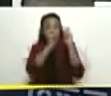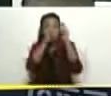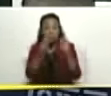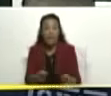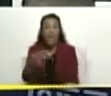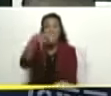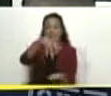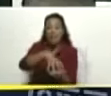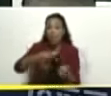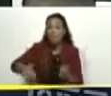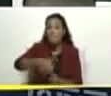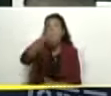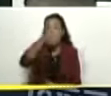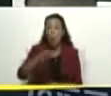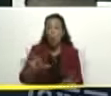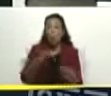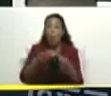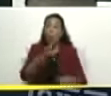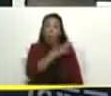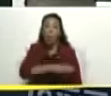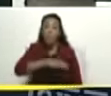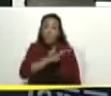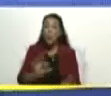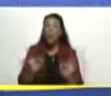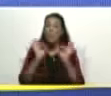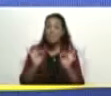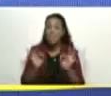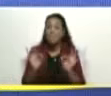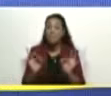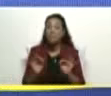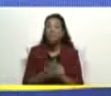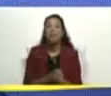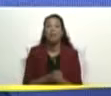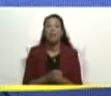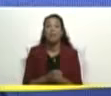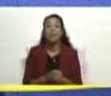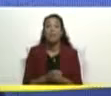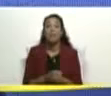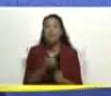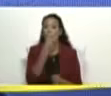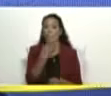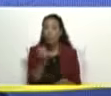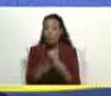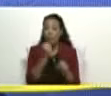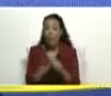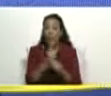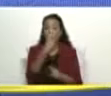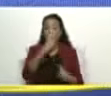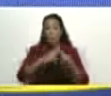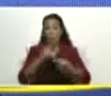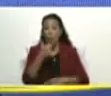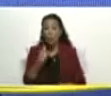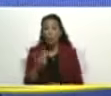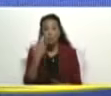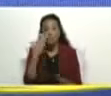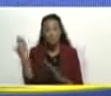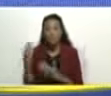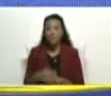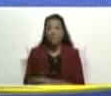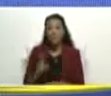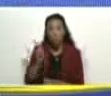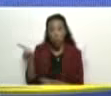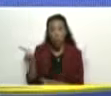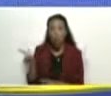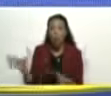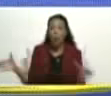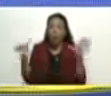de la Comisión Especial Presidencial del 1x10 del Buen Gobierno se trata entonces de